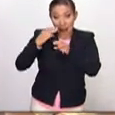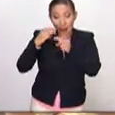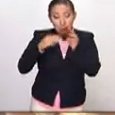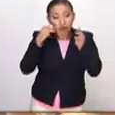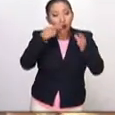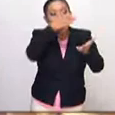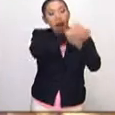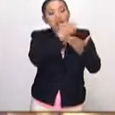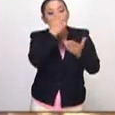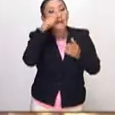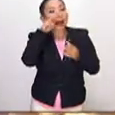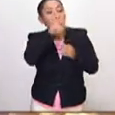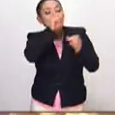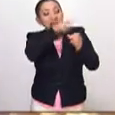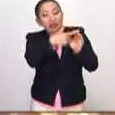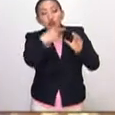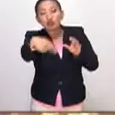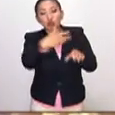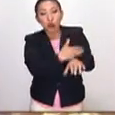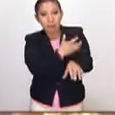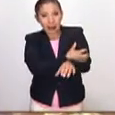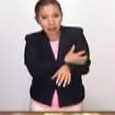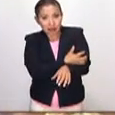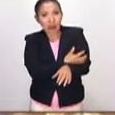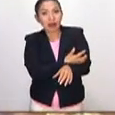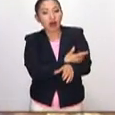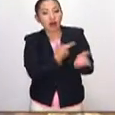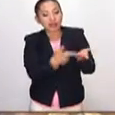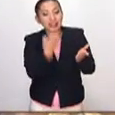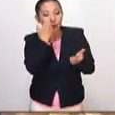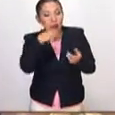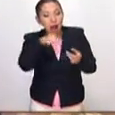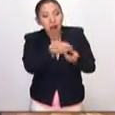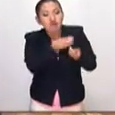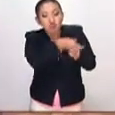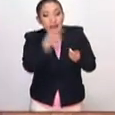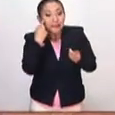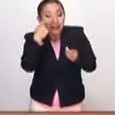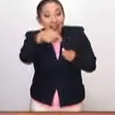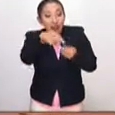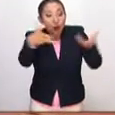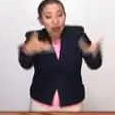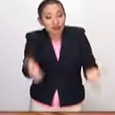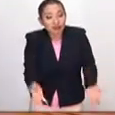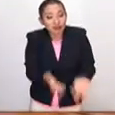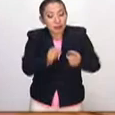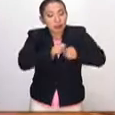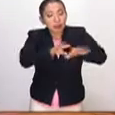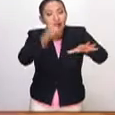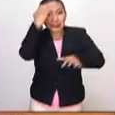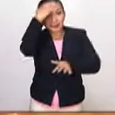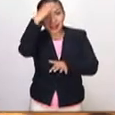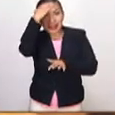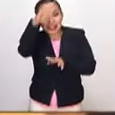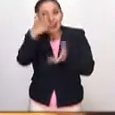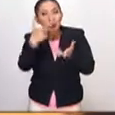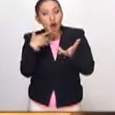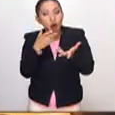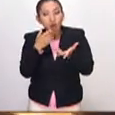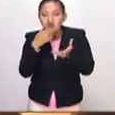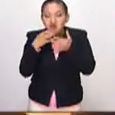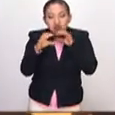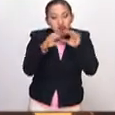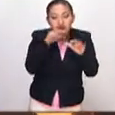a las escuelas para que ellos, a su vez, a sus compañeros de la escuela puedan detonar experiencias de